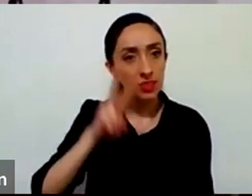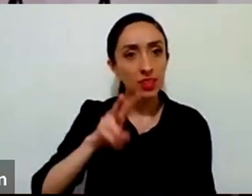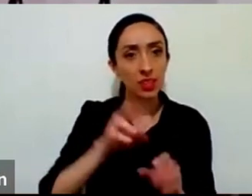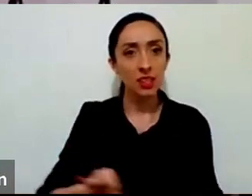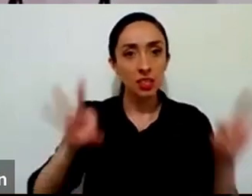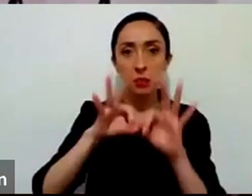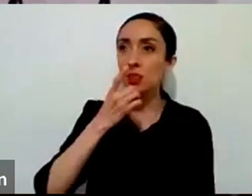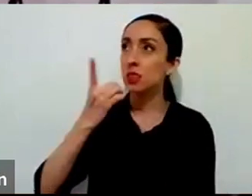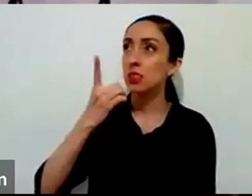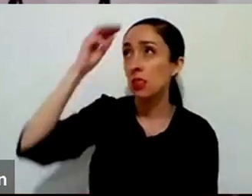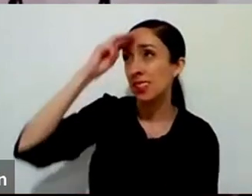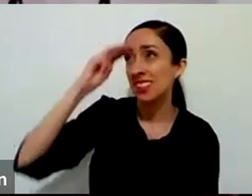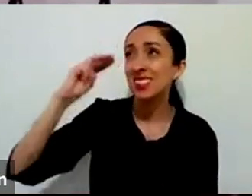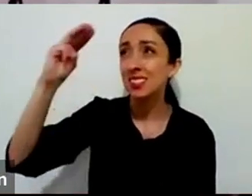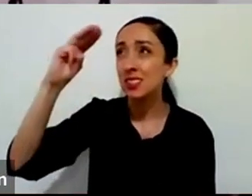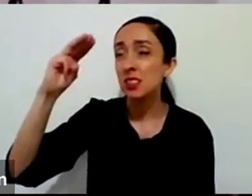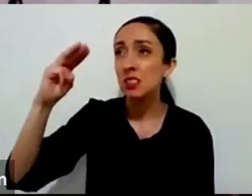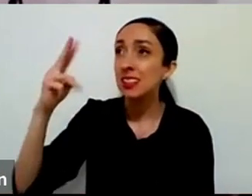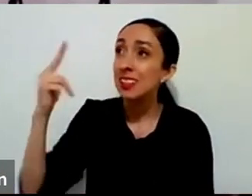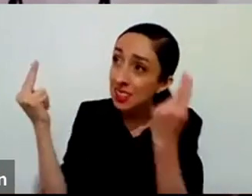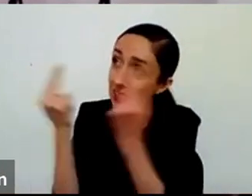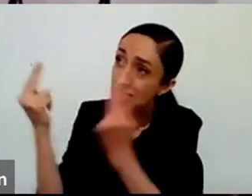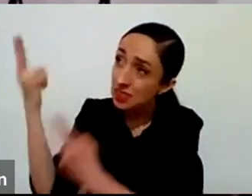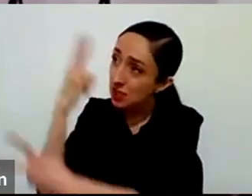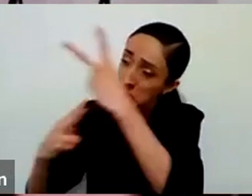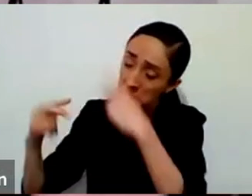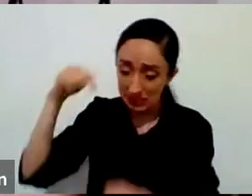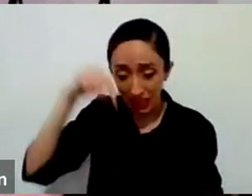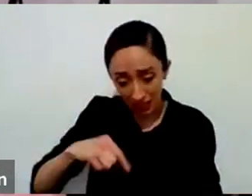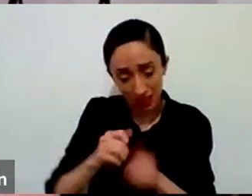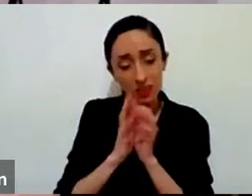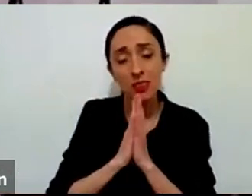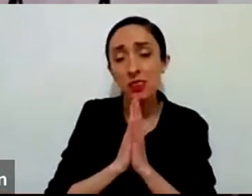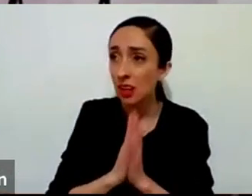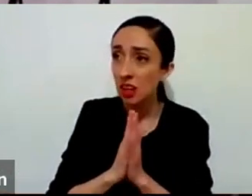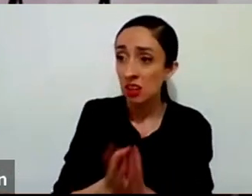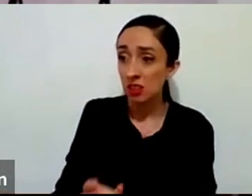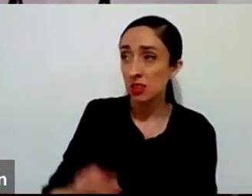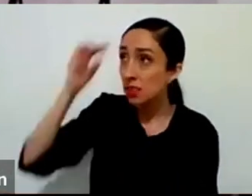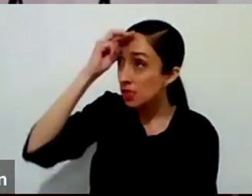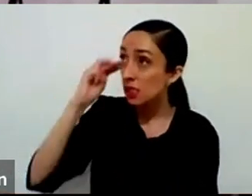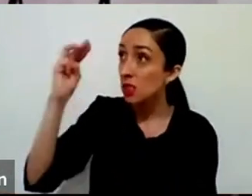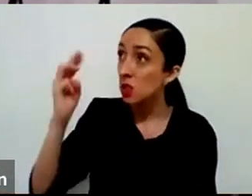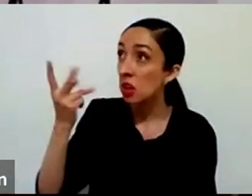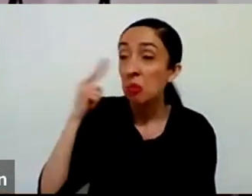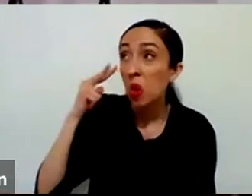Señor no te veo aquí a veces también necesitamos pelearnos con Dios se vale